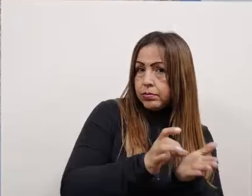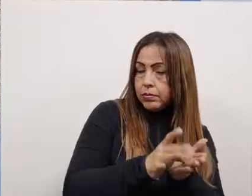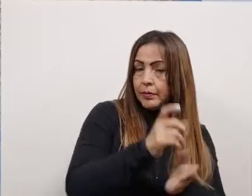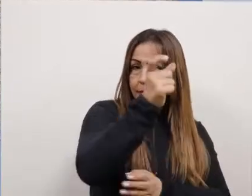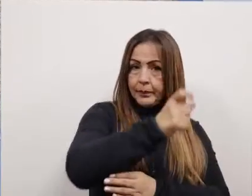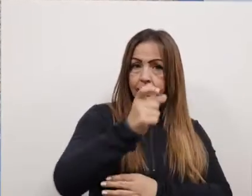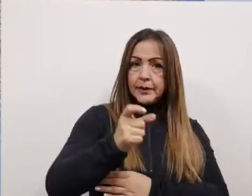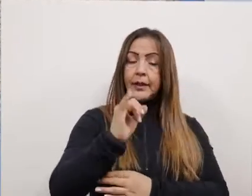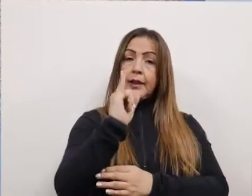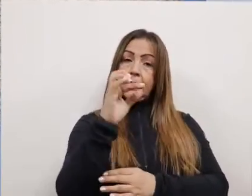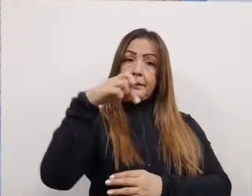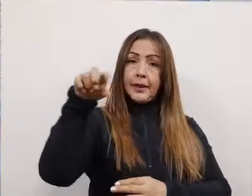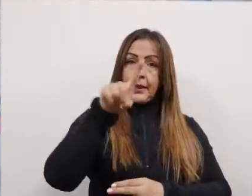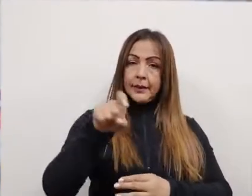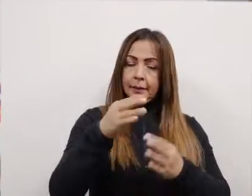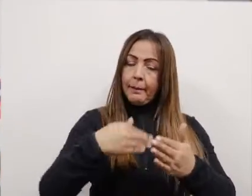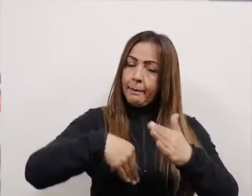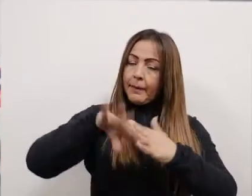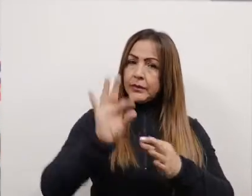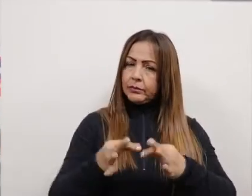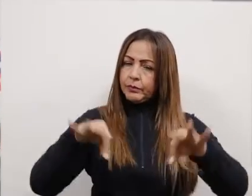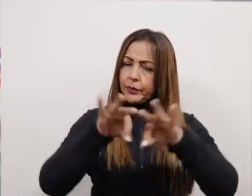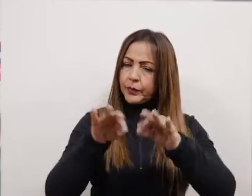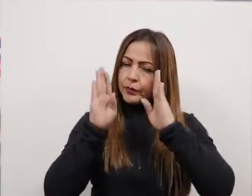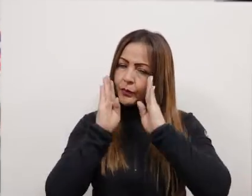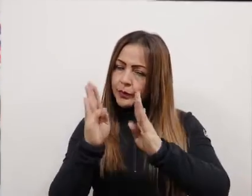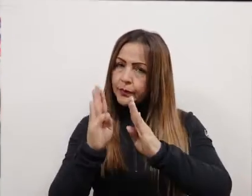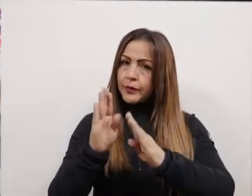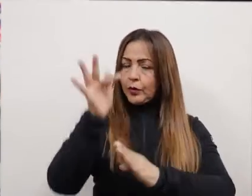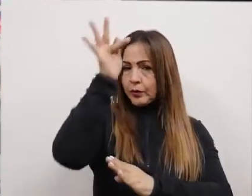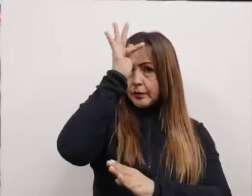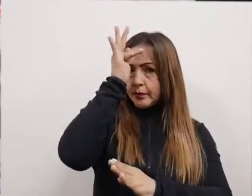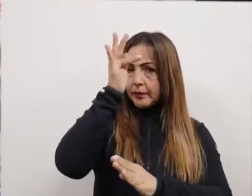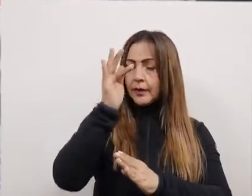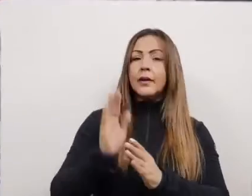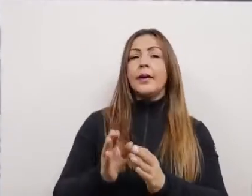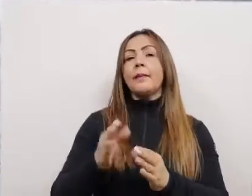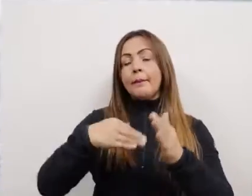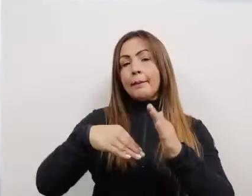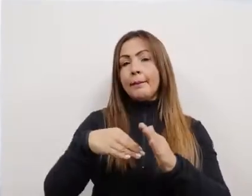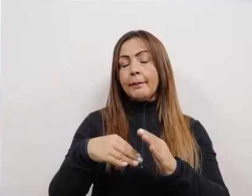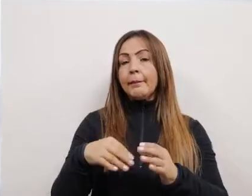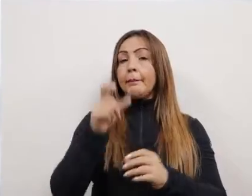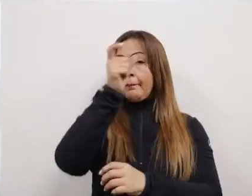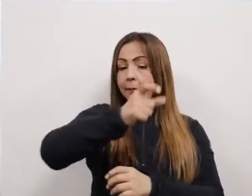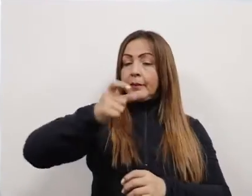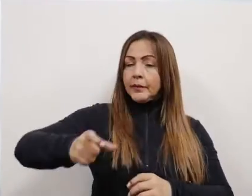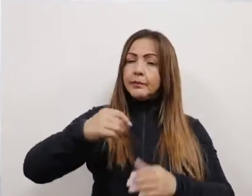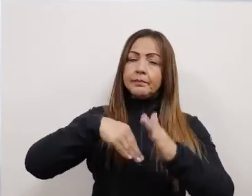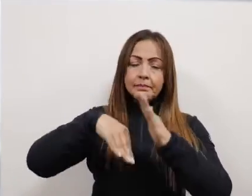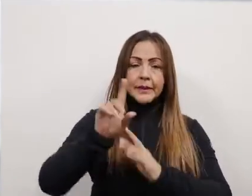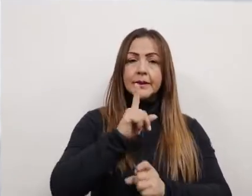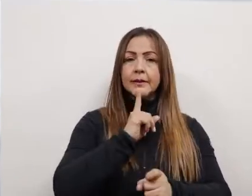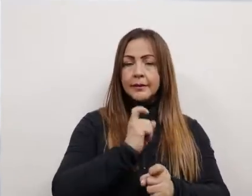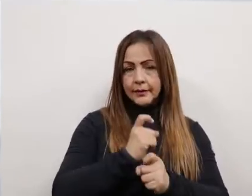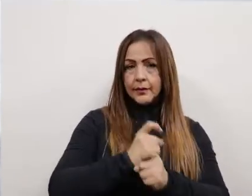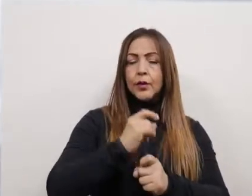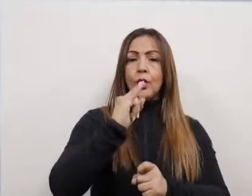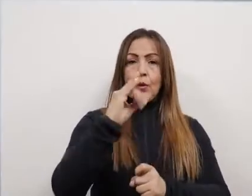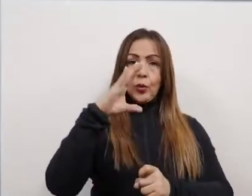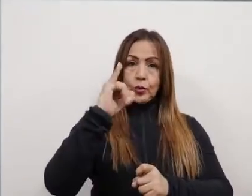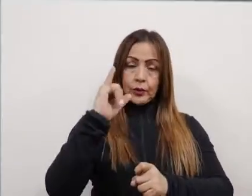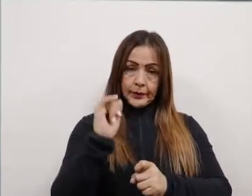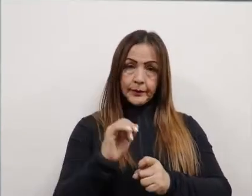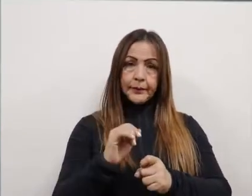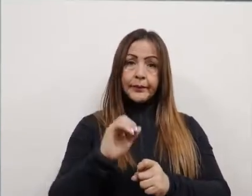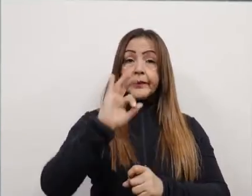se encargaran de hacer atenciones prioritarias y las IPS de alta complejidad existentes en la ciudad se encargaran de atender los casos